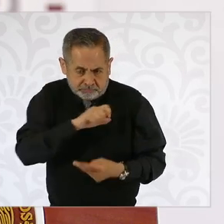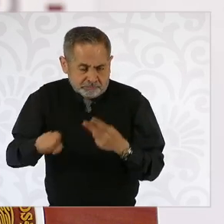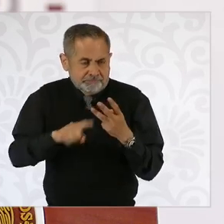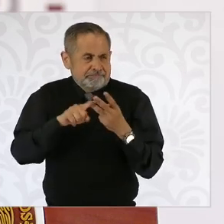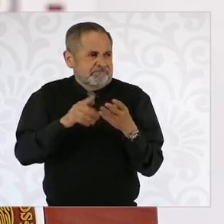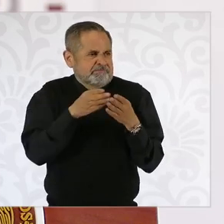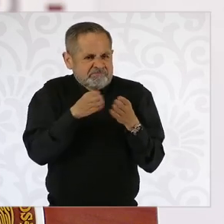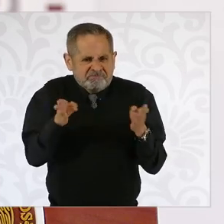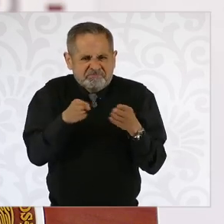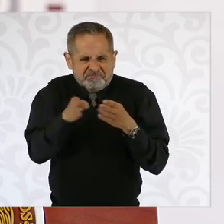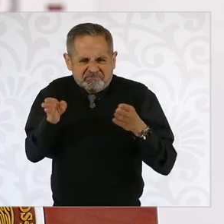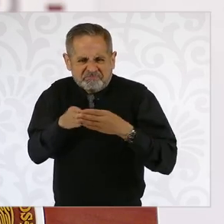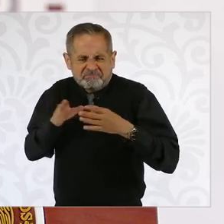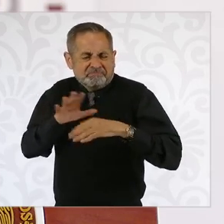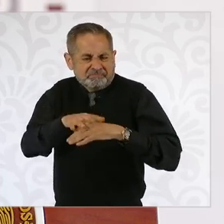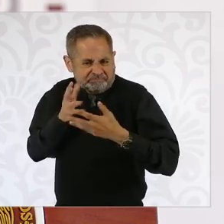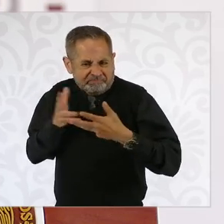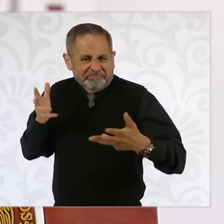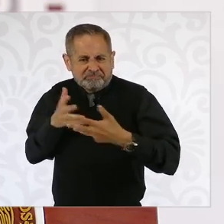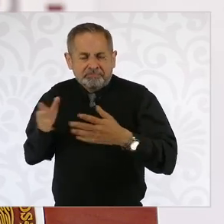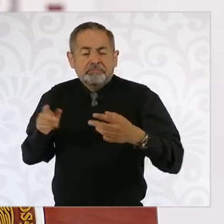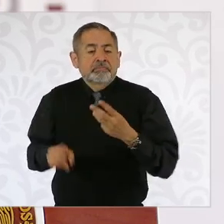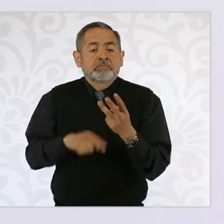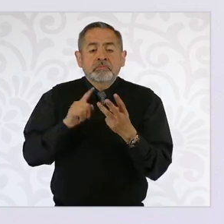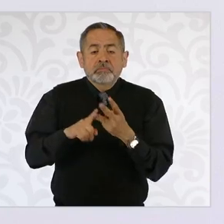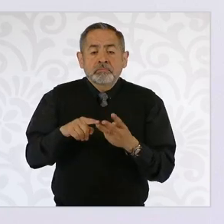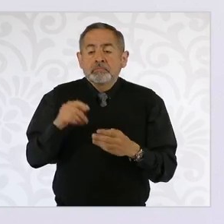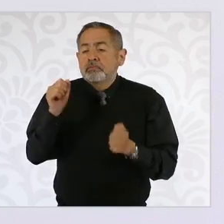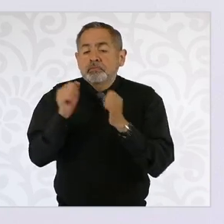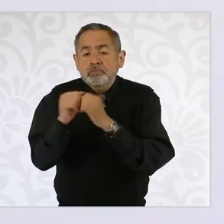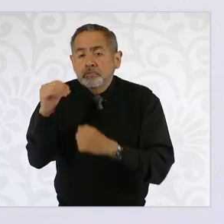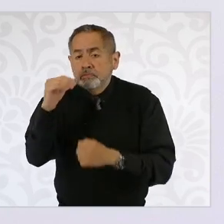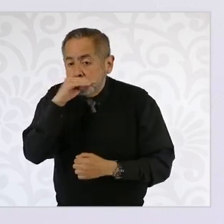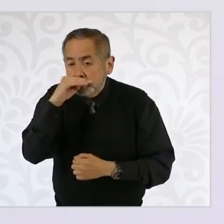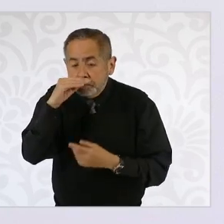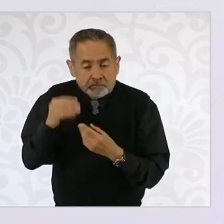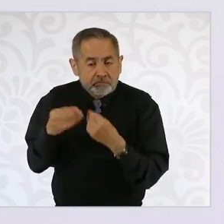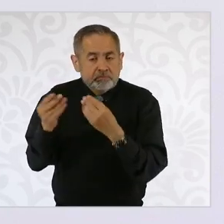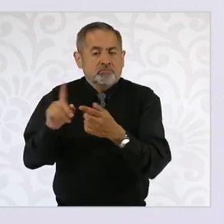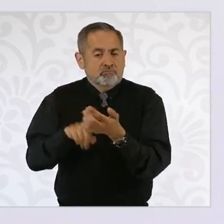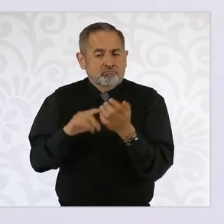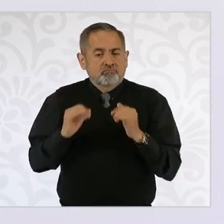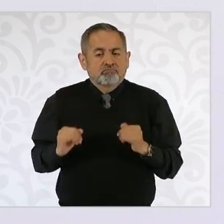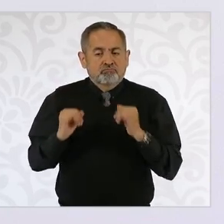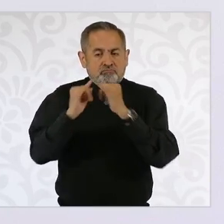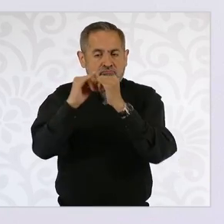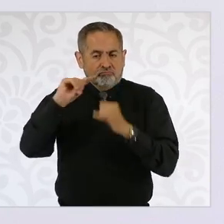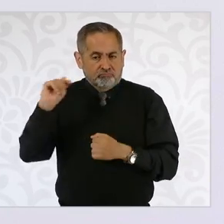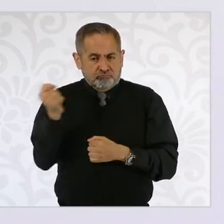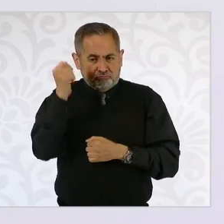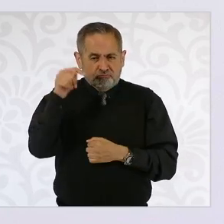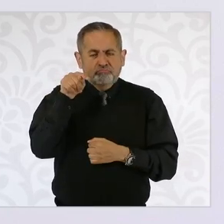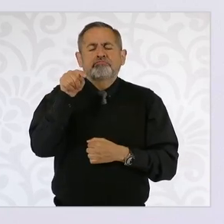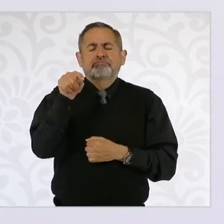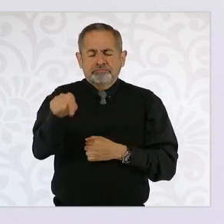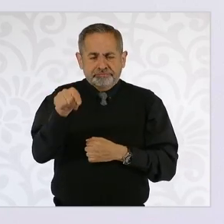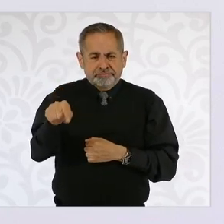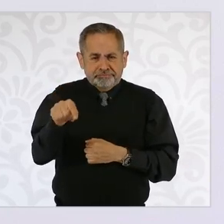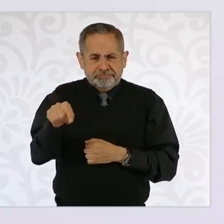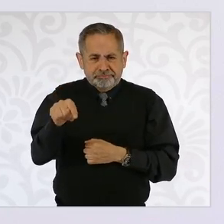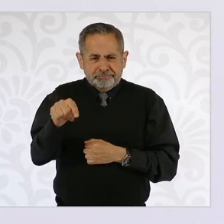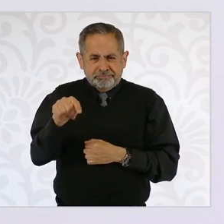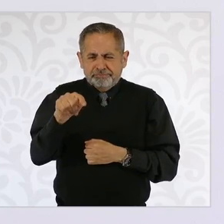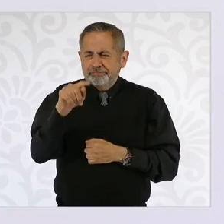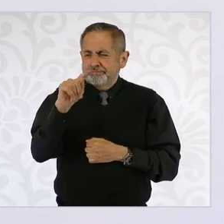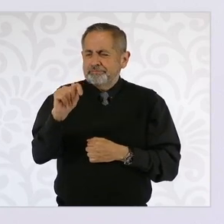la gratuidad a partir del siguiente periodo en el Instituto Tecnológico, el